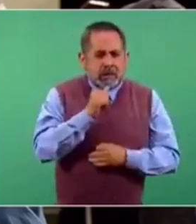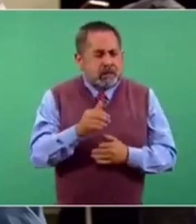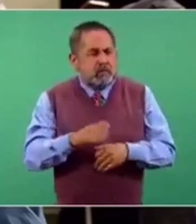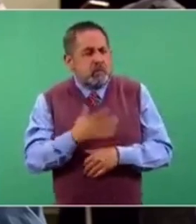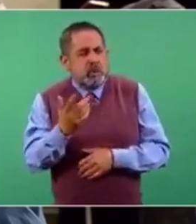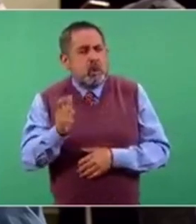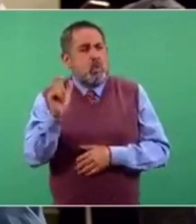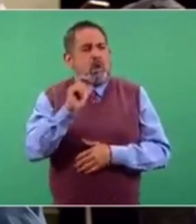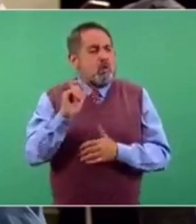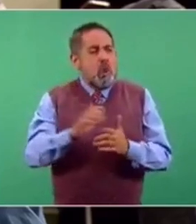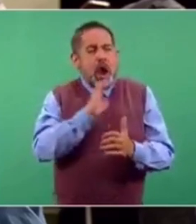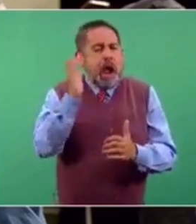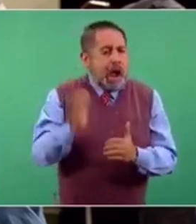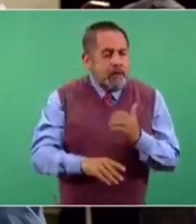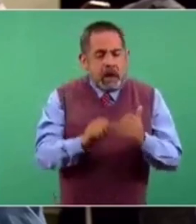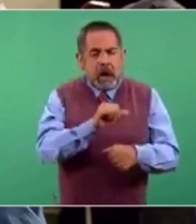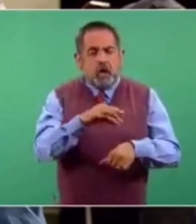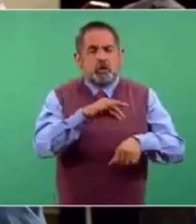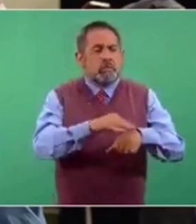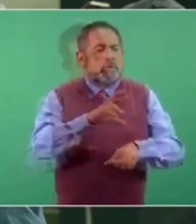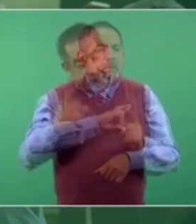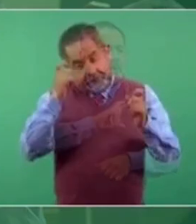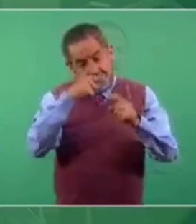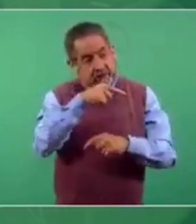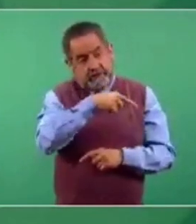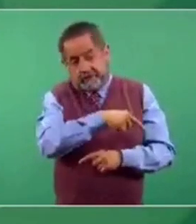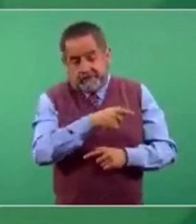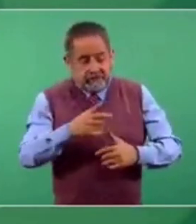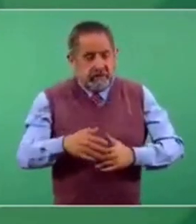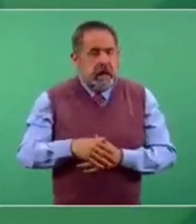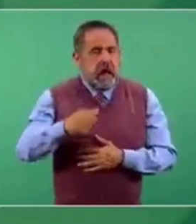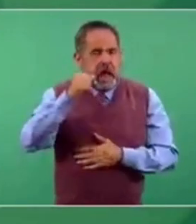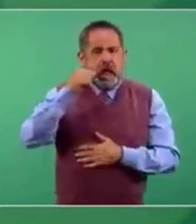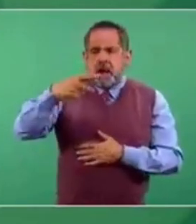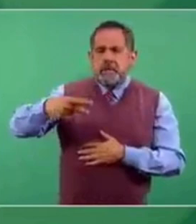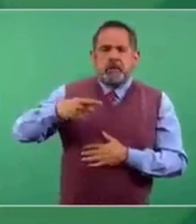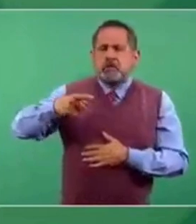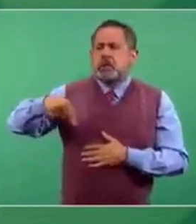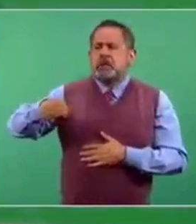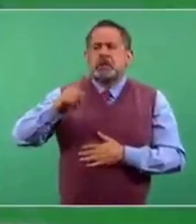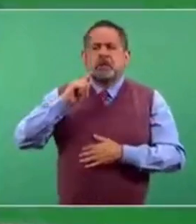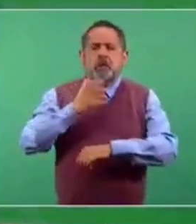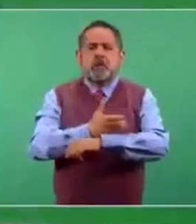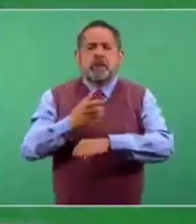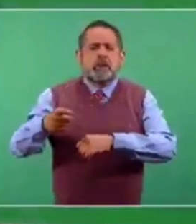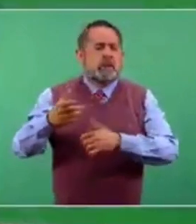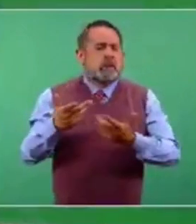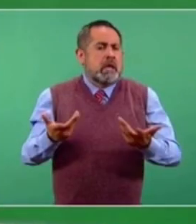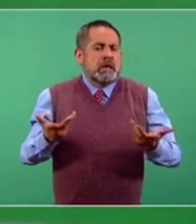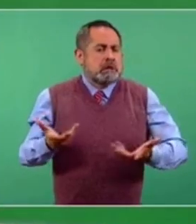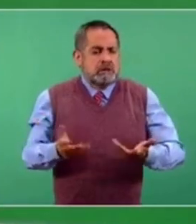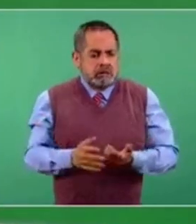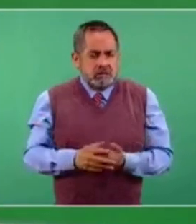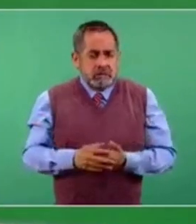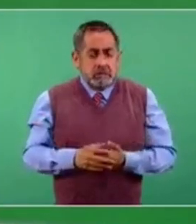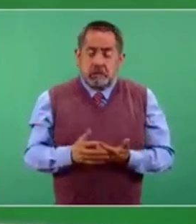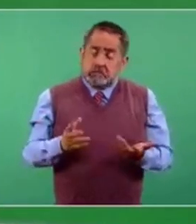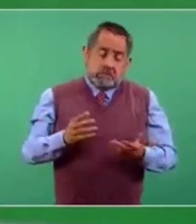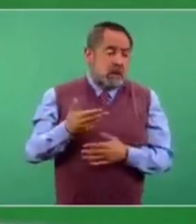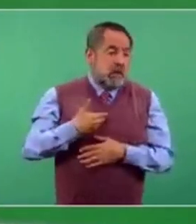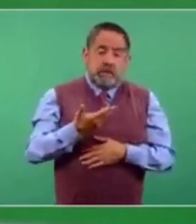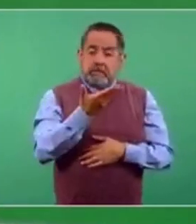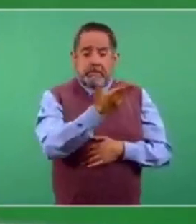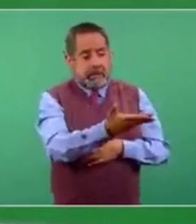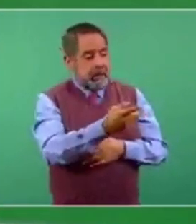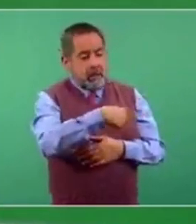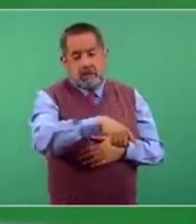¿Y cuándo se les va a vacunar a los de hospitales privados? Ayer preguntaban las compañeras qué se puede hacer. Seguimos pidiendo